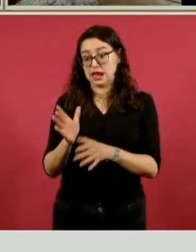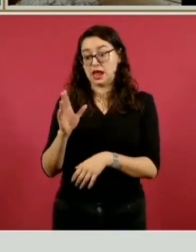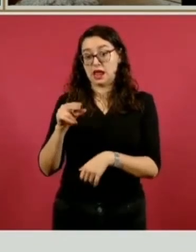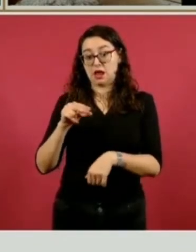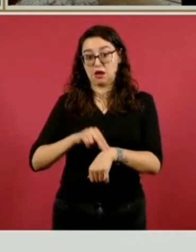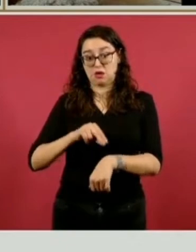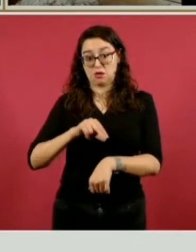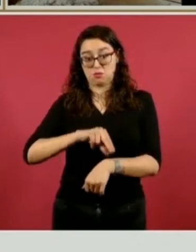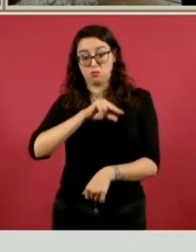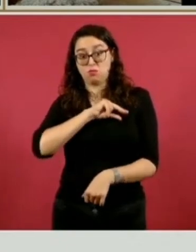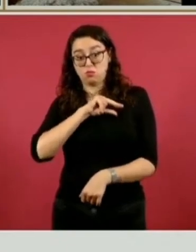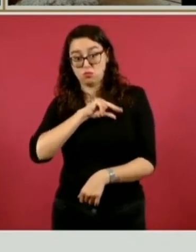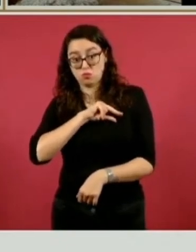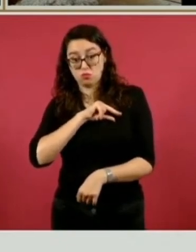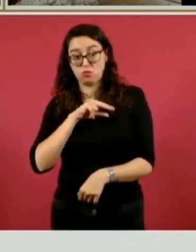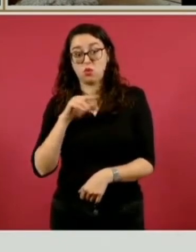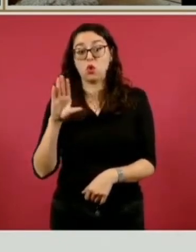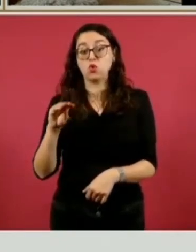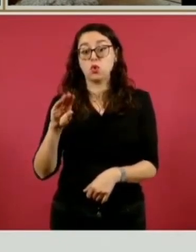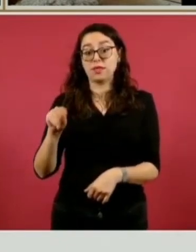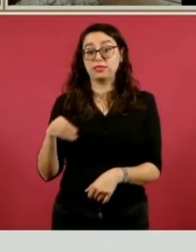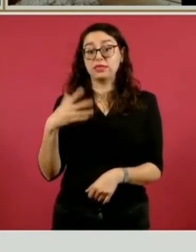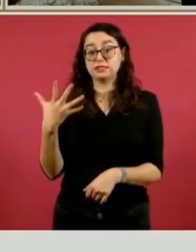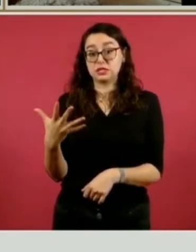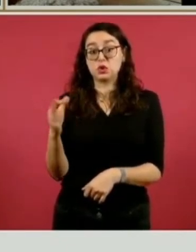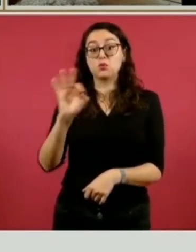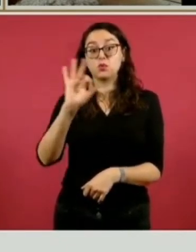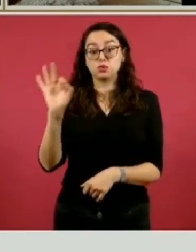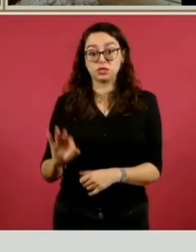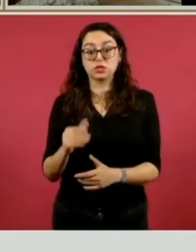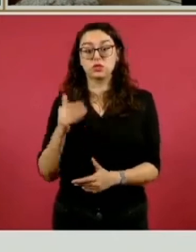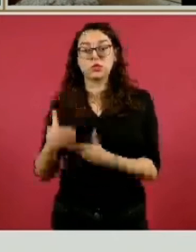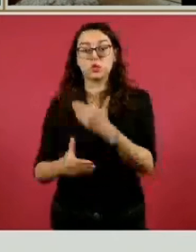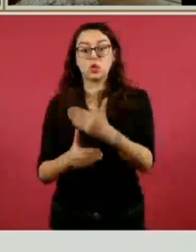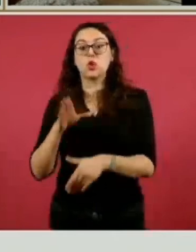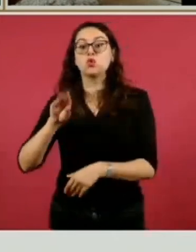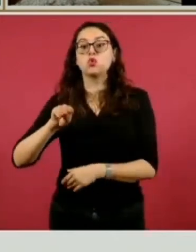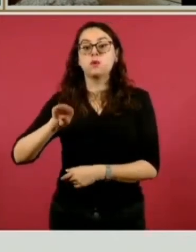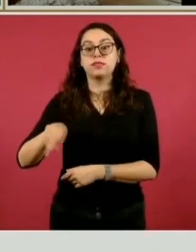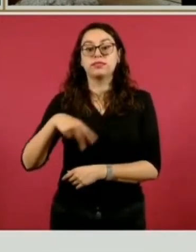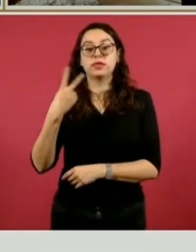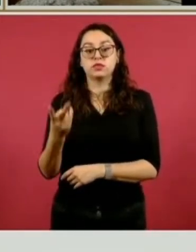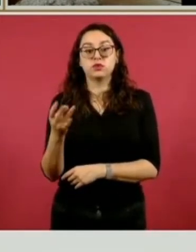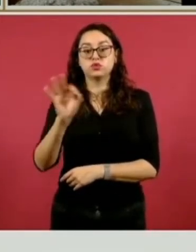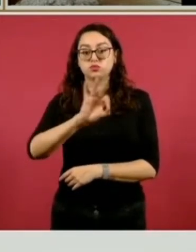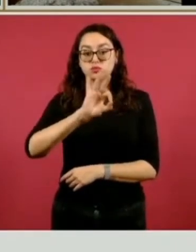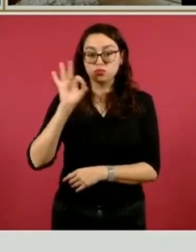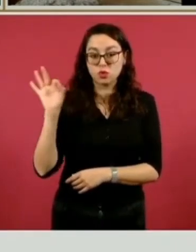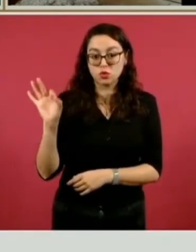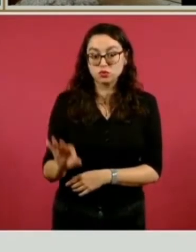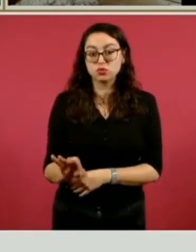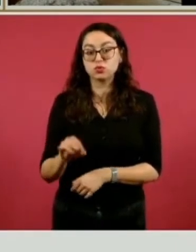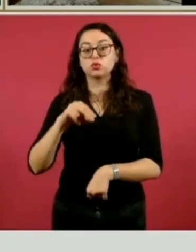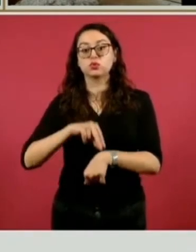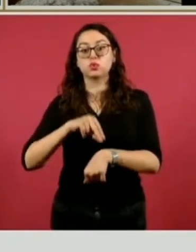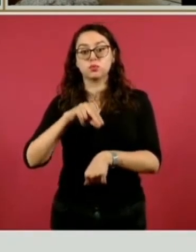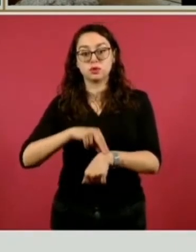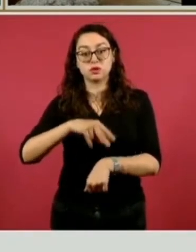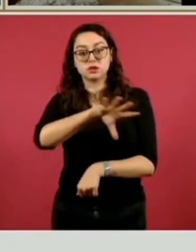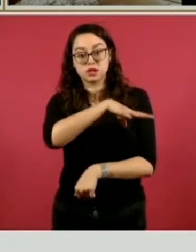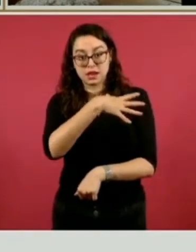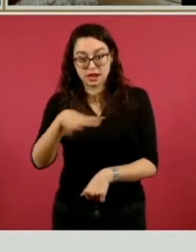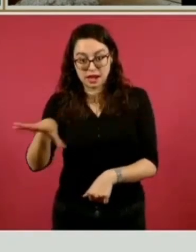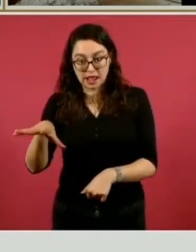en la contratación de nuevos médicos especialistas. 92 por ciento, ese es el otro tema, de médicos